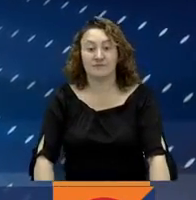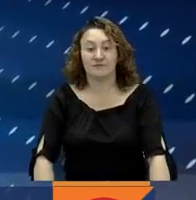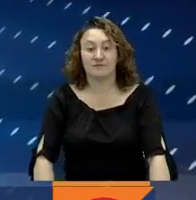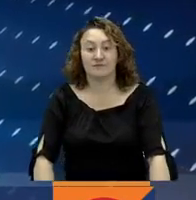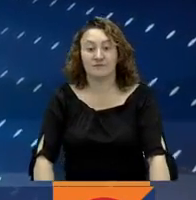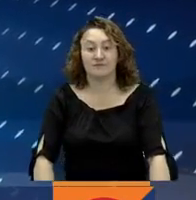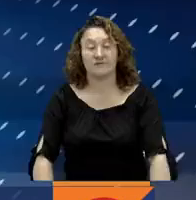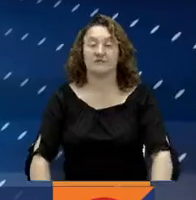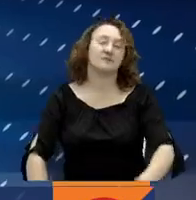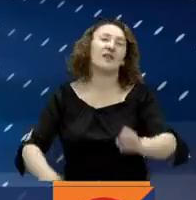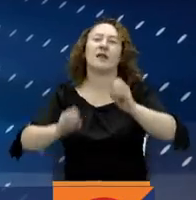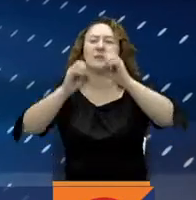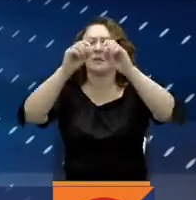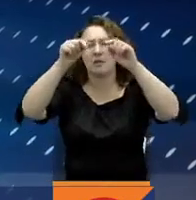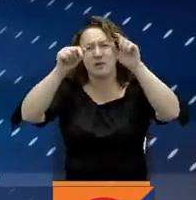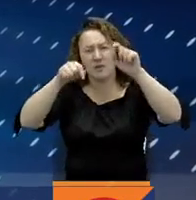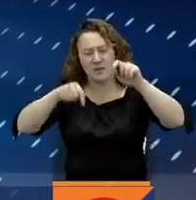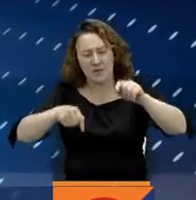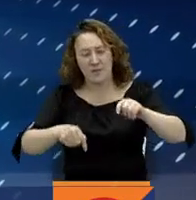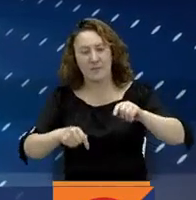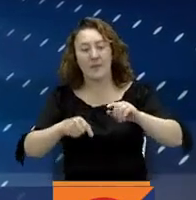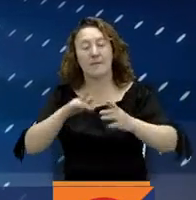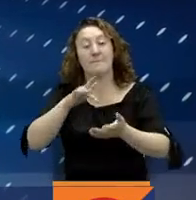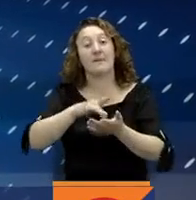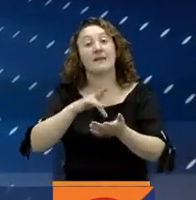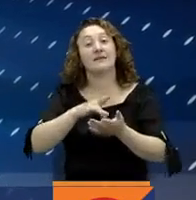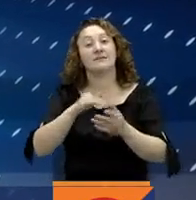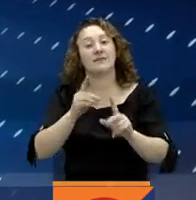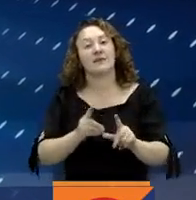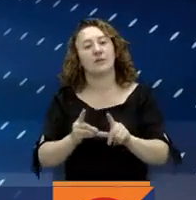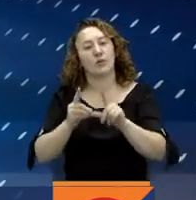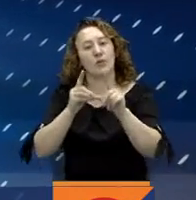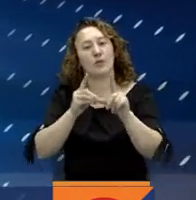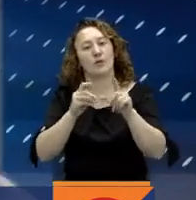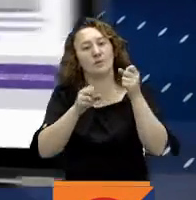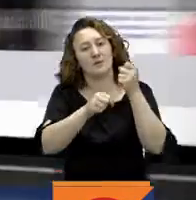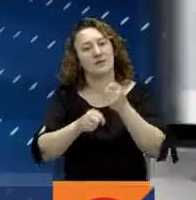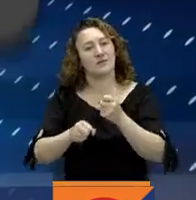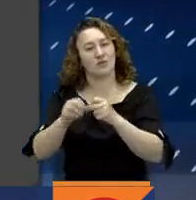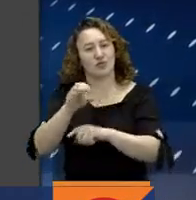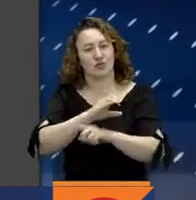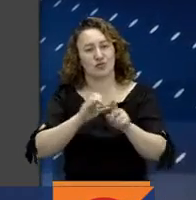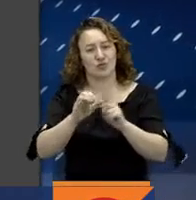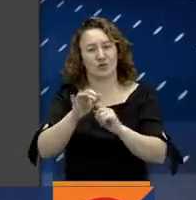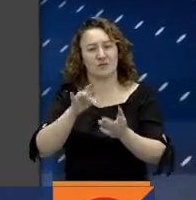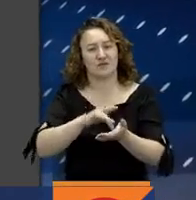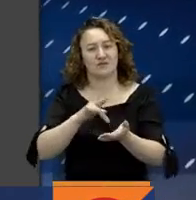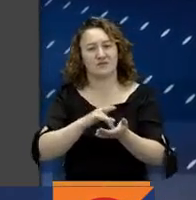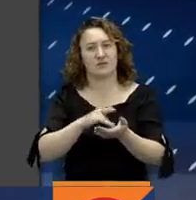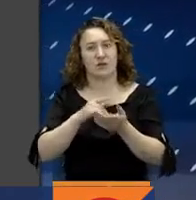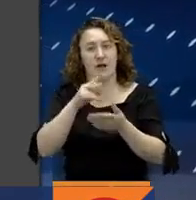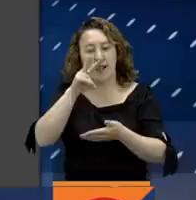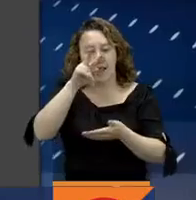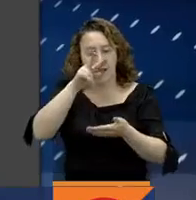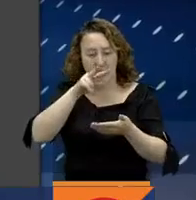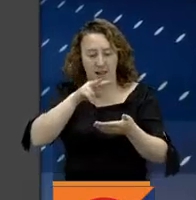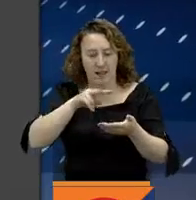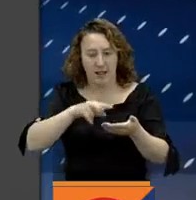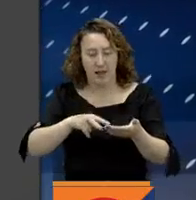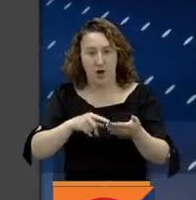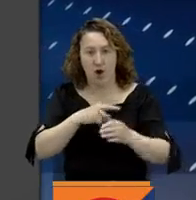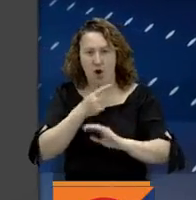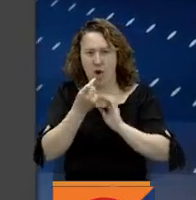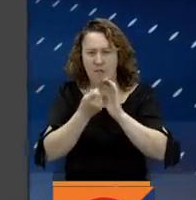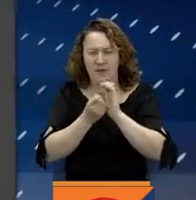abajo y de clic en Participa en el Diplomado en Patrimonio Cultural para la Educación. Lea con atención la descripción de la